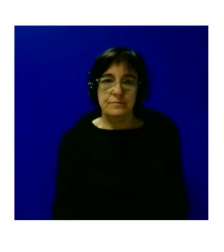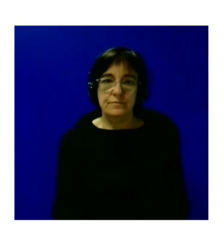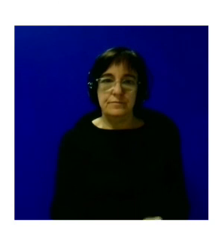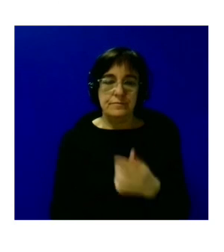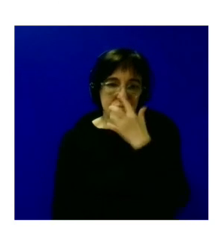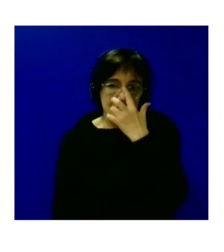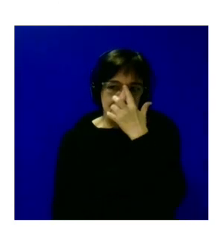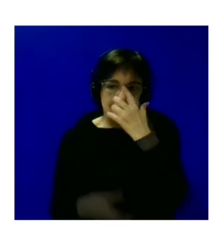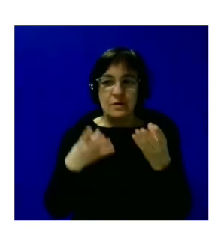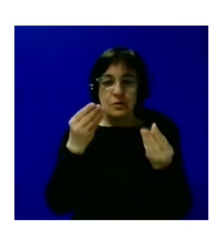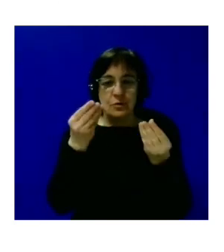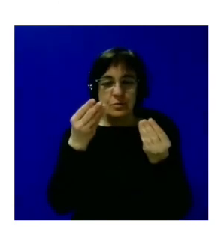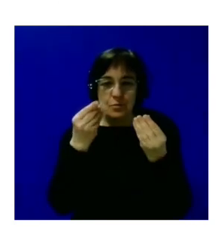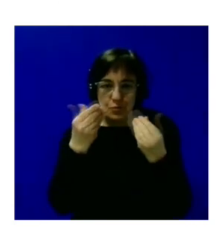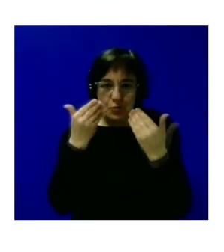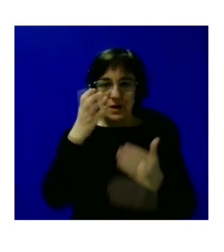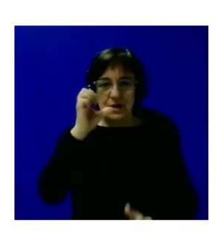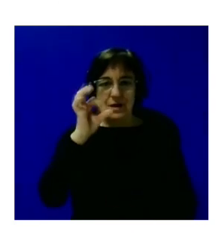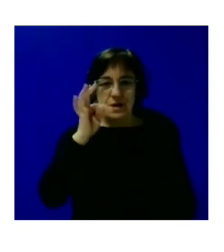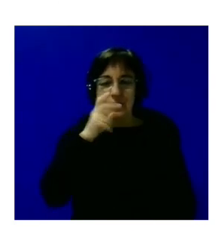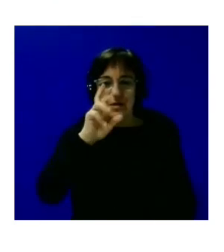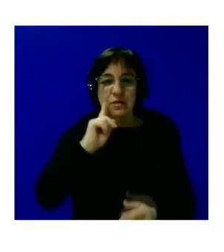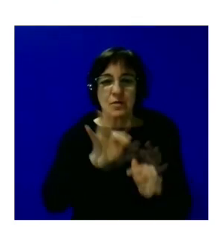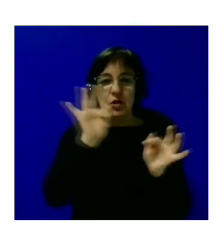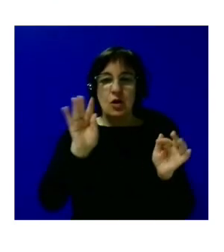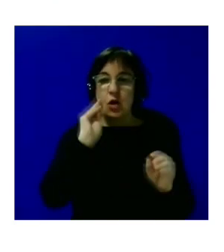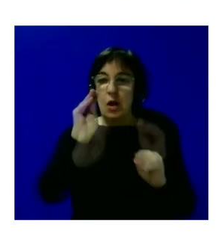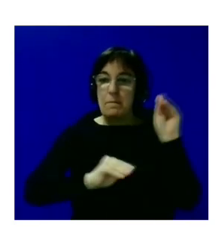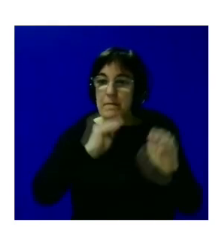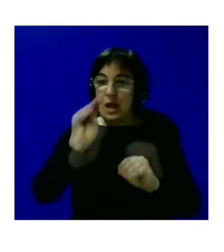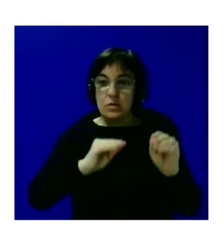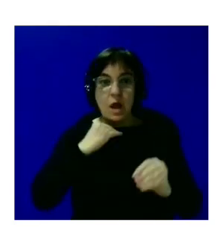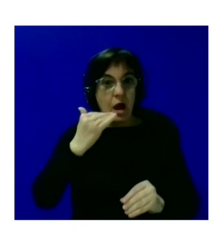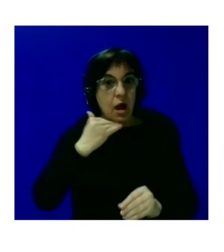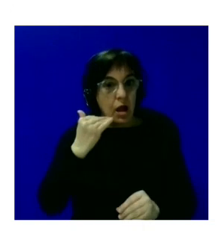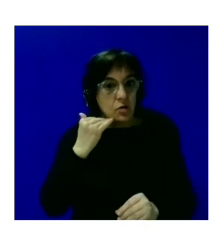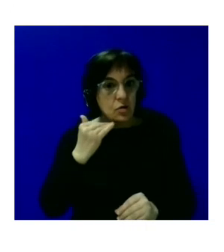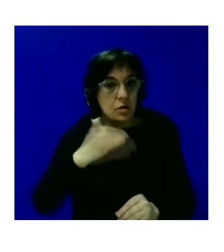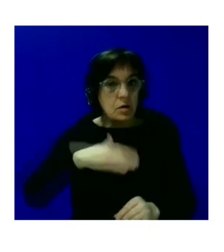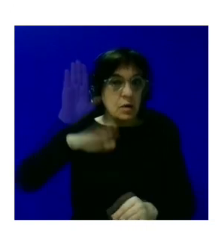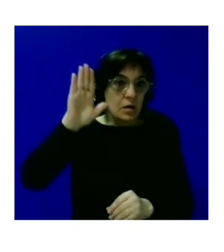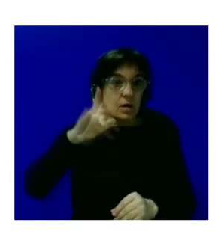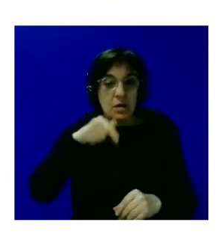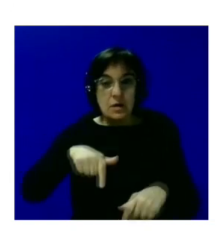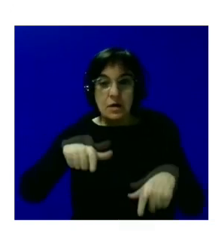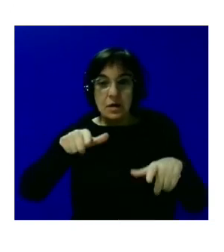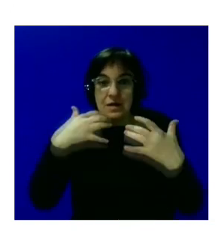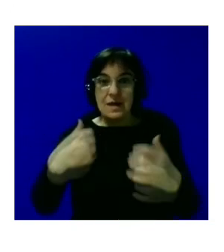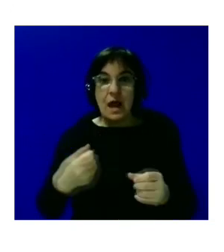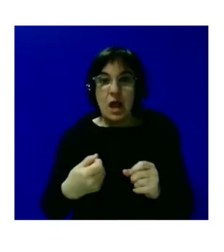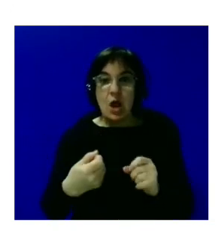muchas gracias Esther damos paso al turno de preguntas si hay alguna pregunta aquí en la sala o en el chat